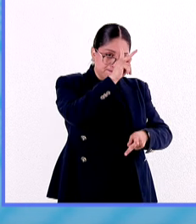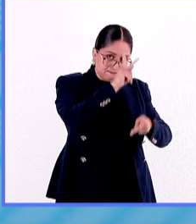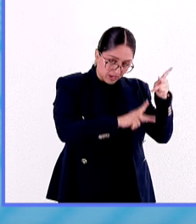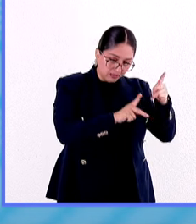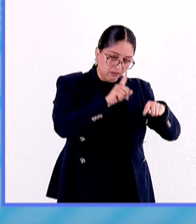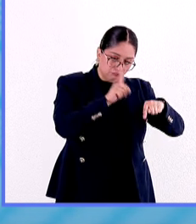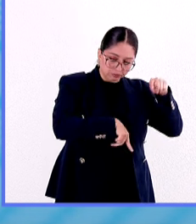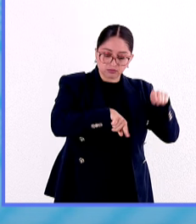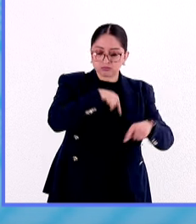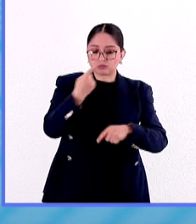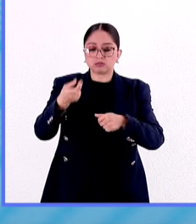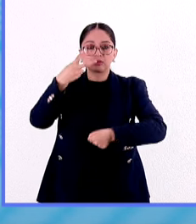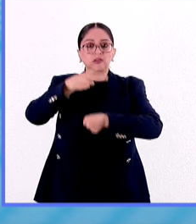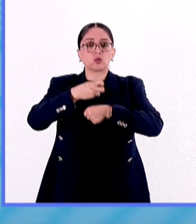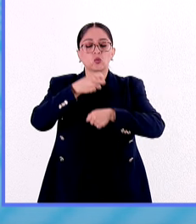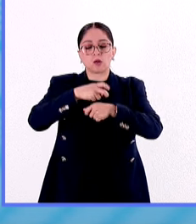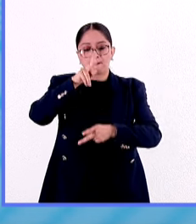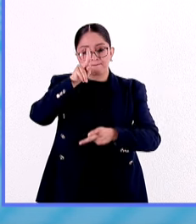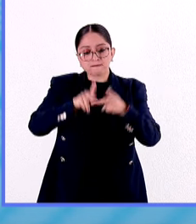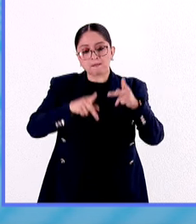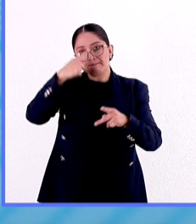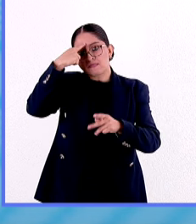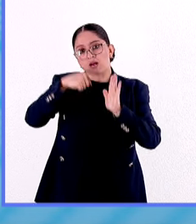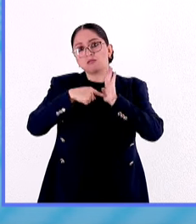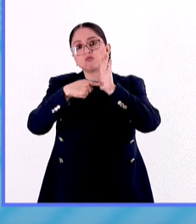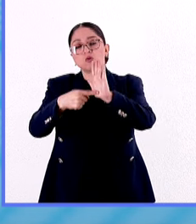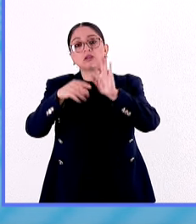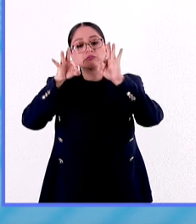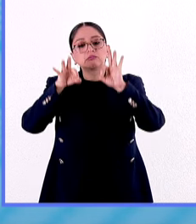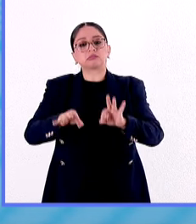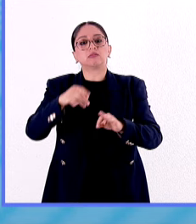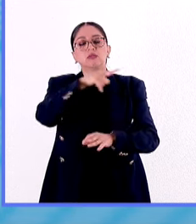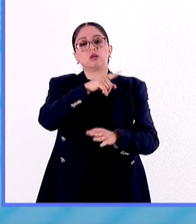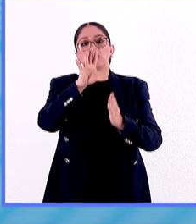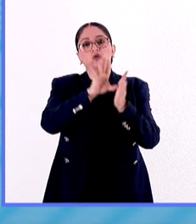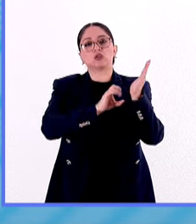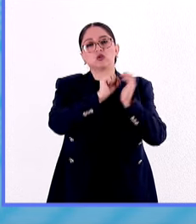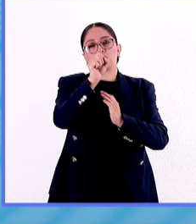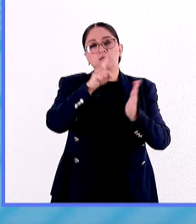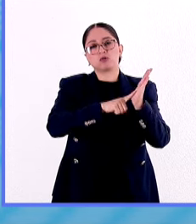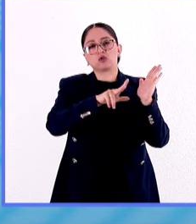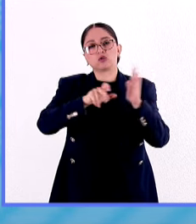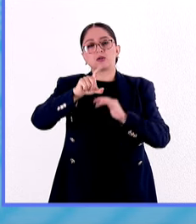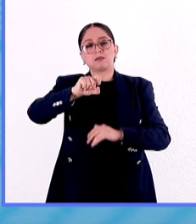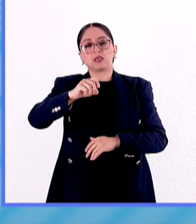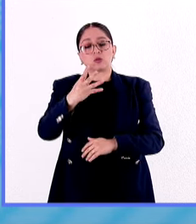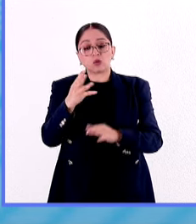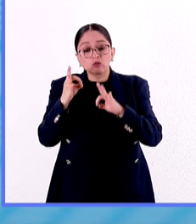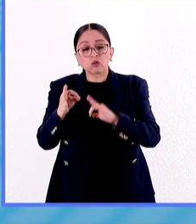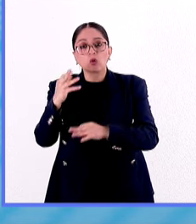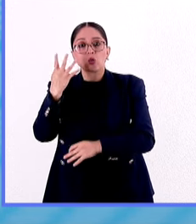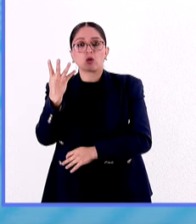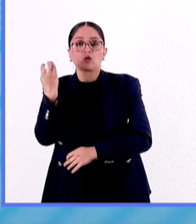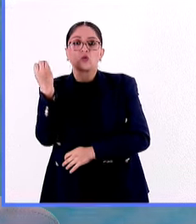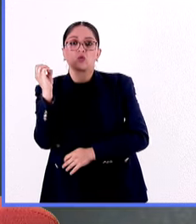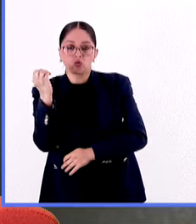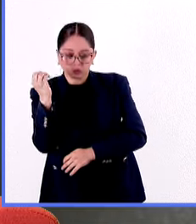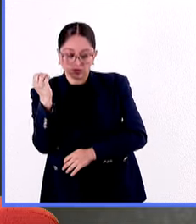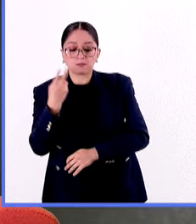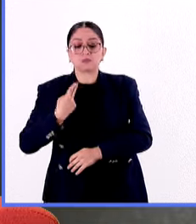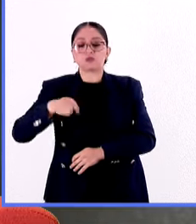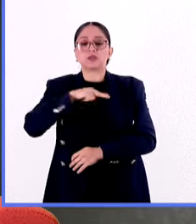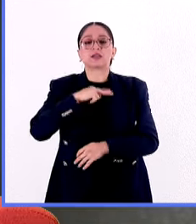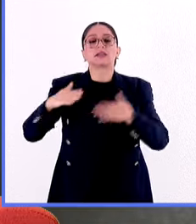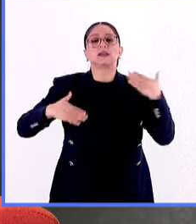ya propiamente de la promulgación de la constitución de 1824 que ocurrió el 4 de octubre. Entonces iniciamos los festejos de este